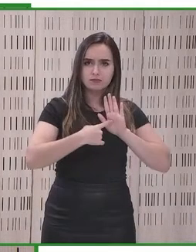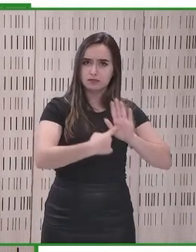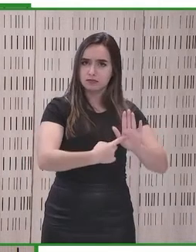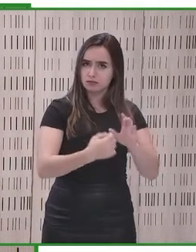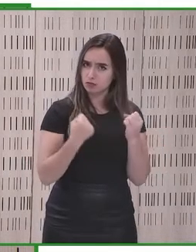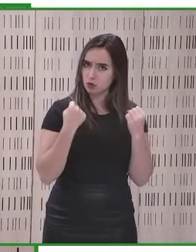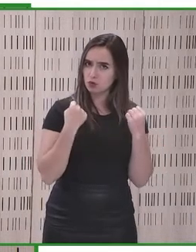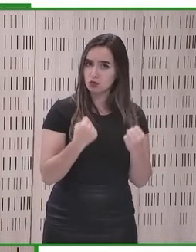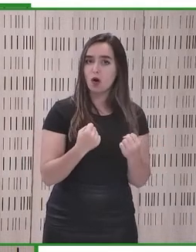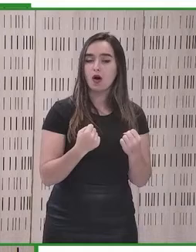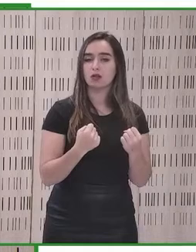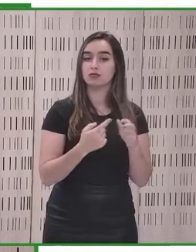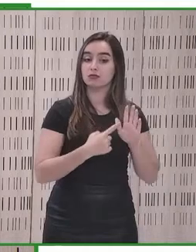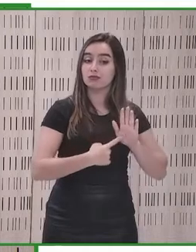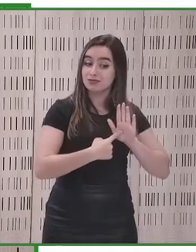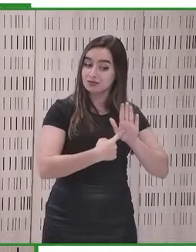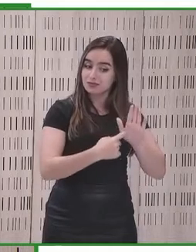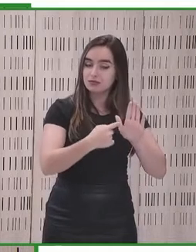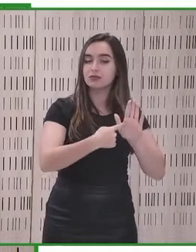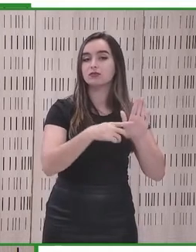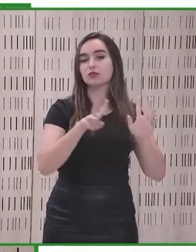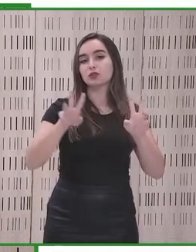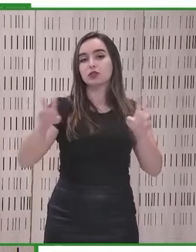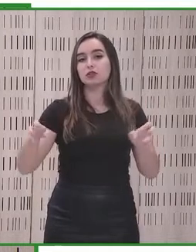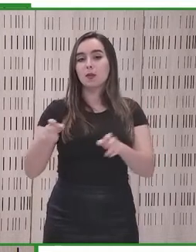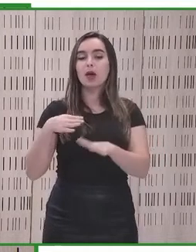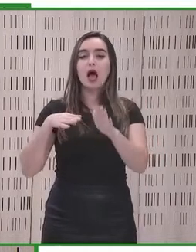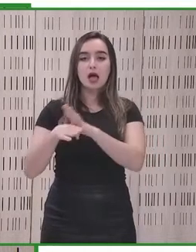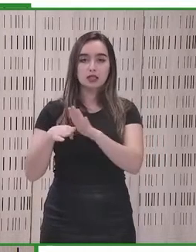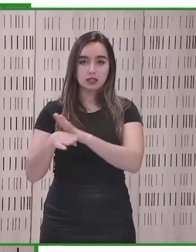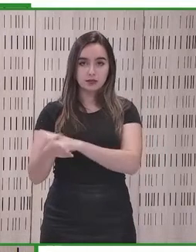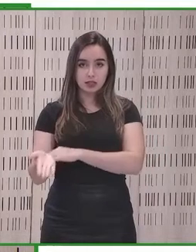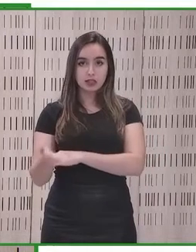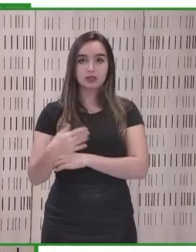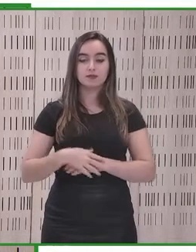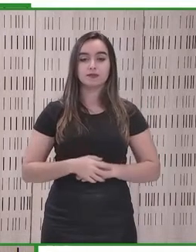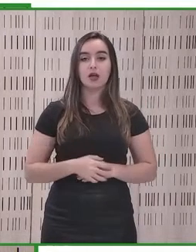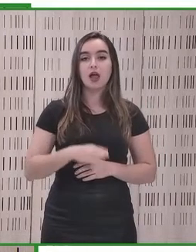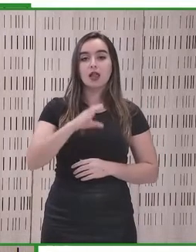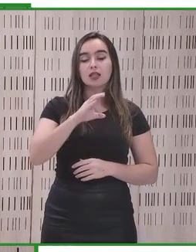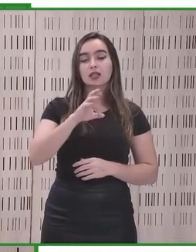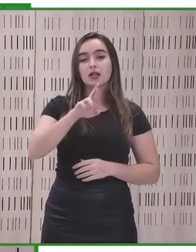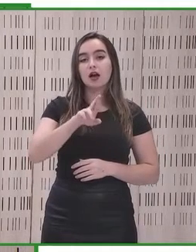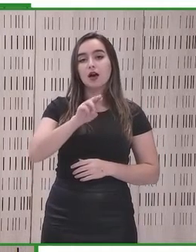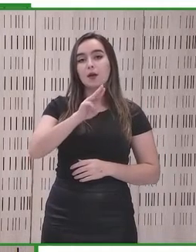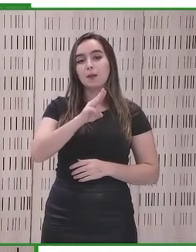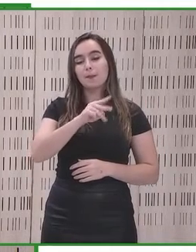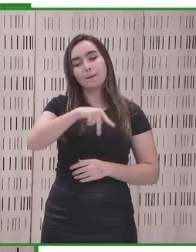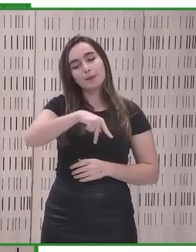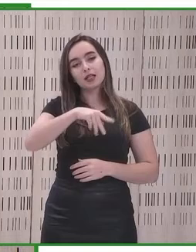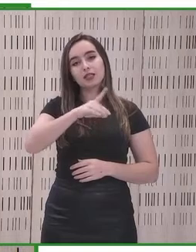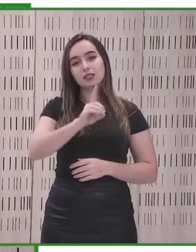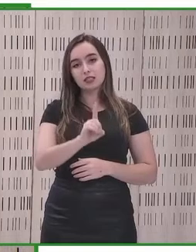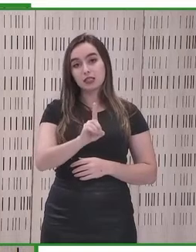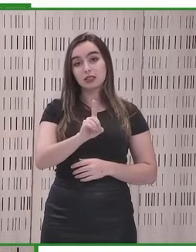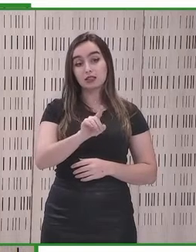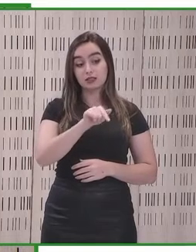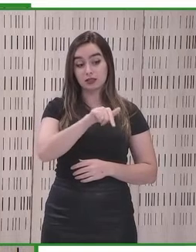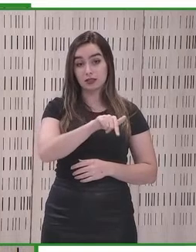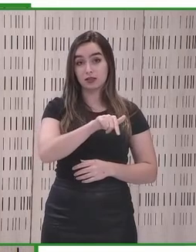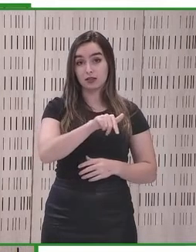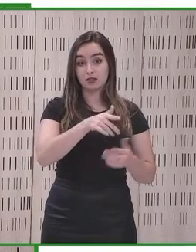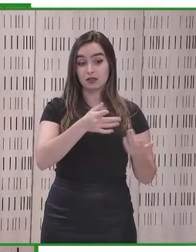en materia de accesibilidad. En línea con la CRPD, la transposición de esta